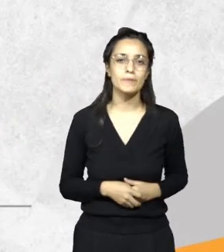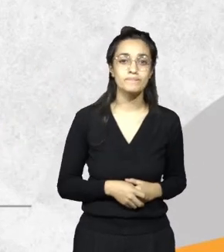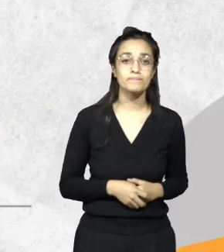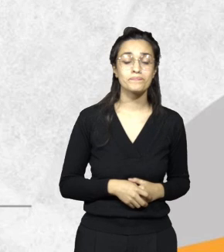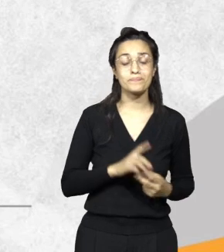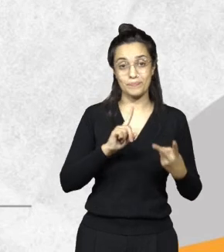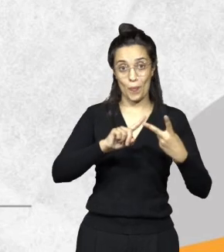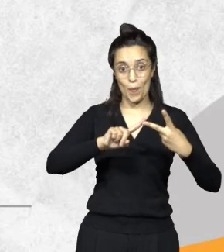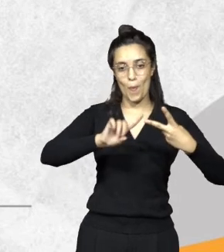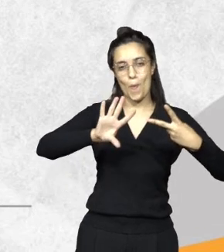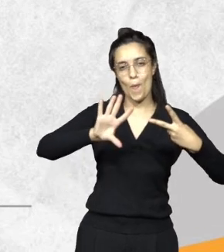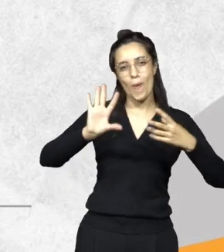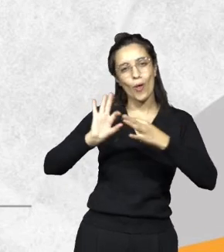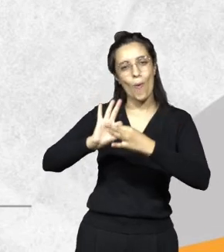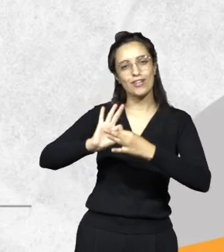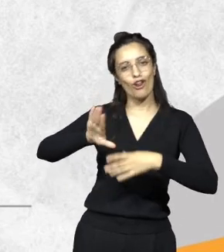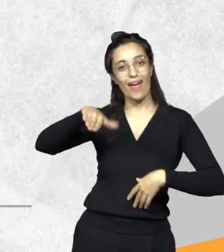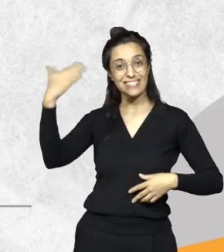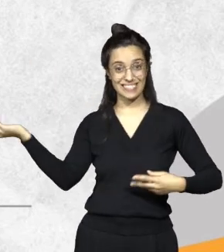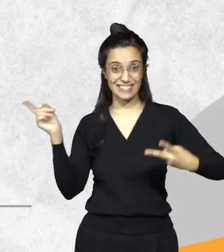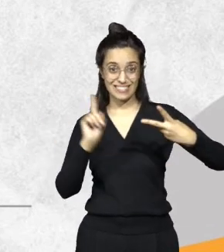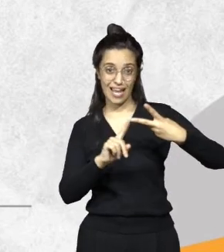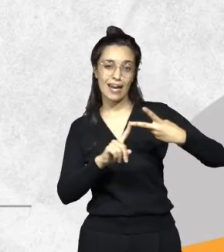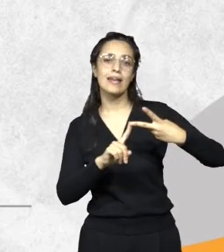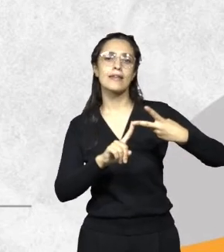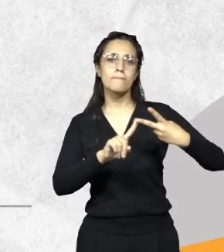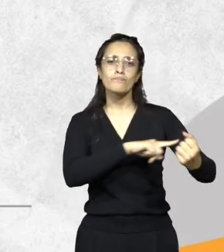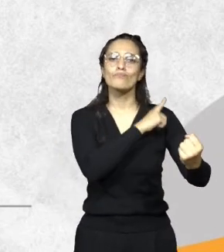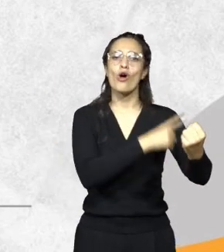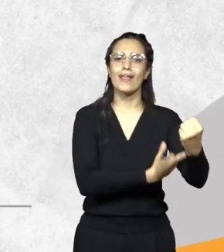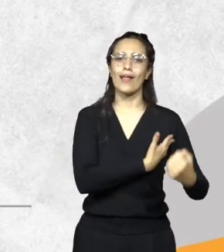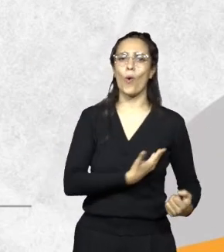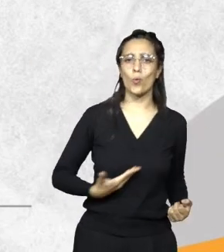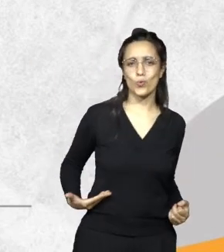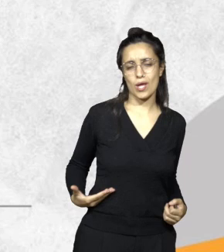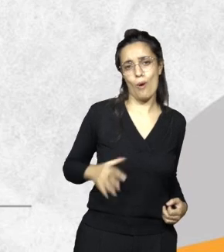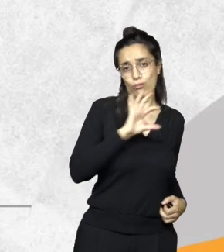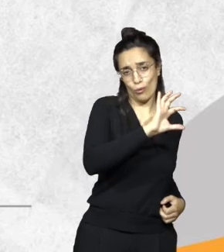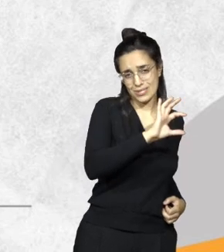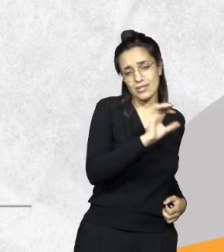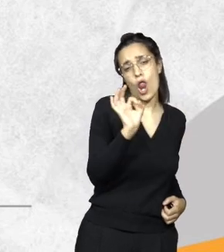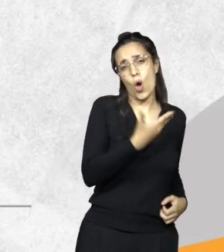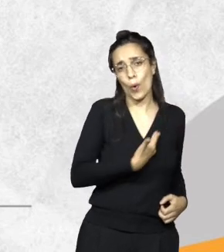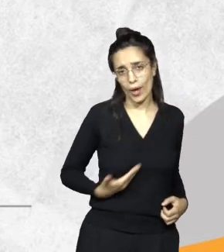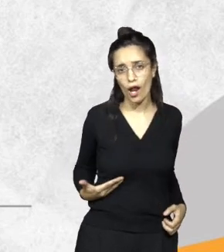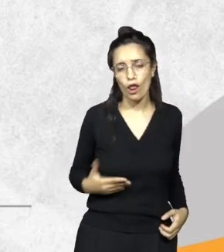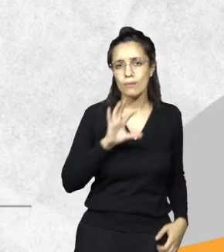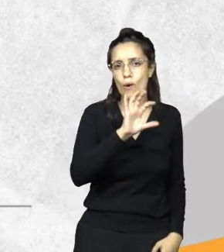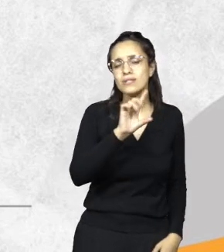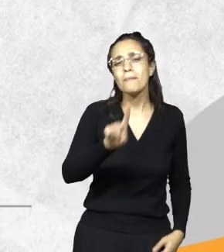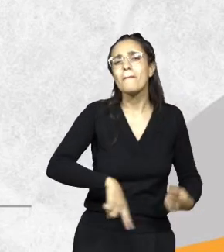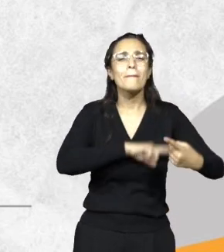afuera del poder ejecutivo provincial o del gobierno de la provincia, tenemos un primer vínculo que se